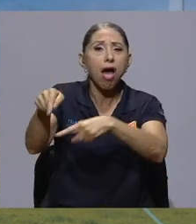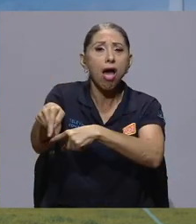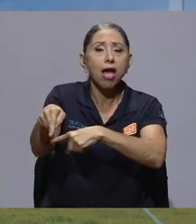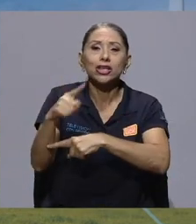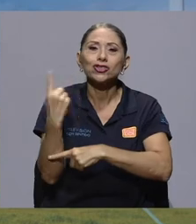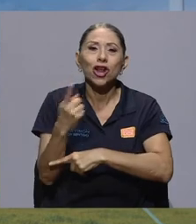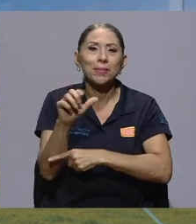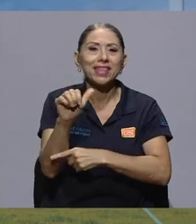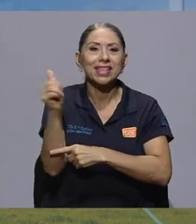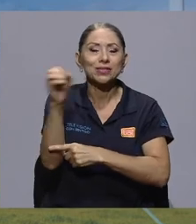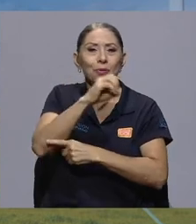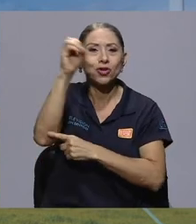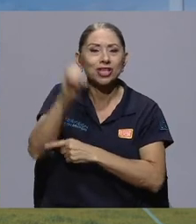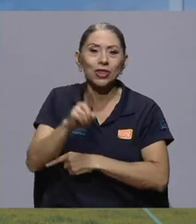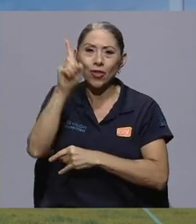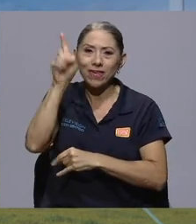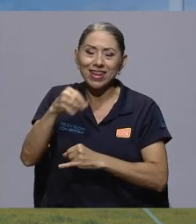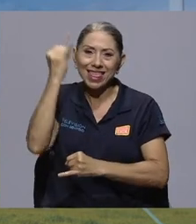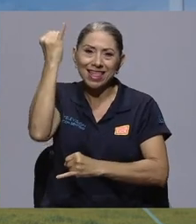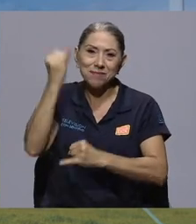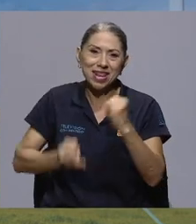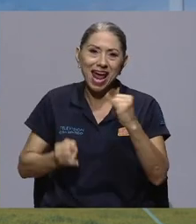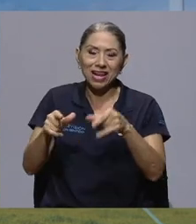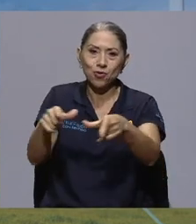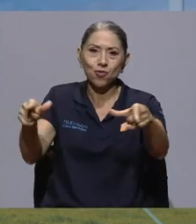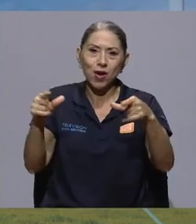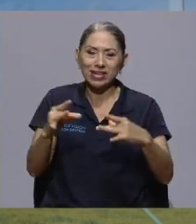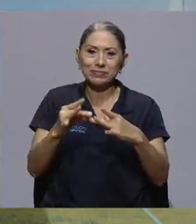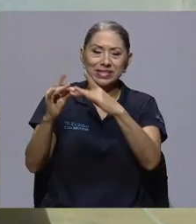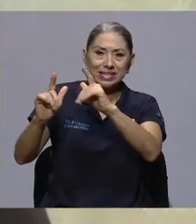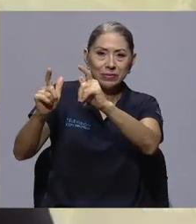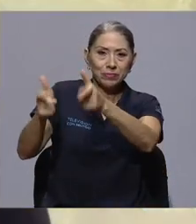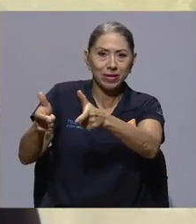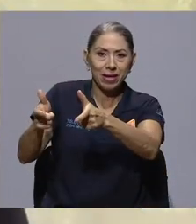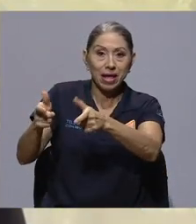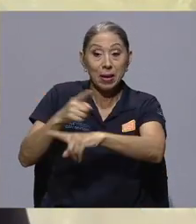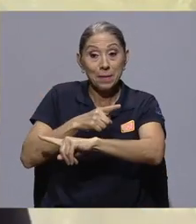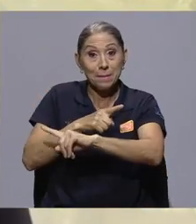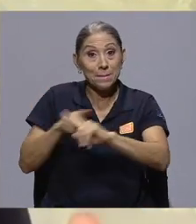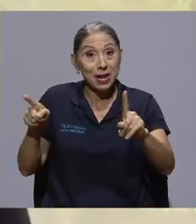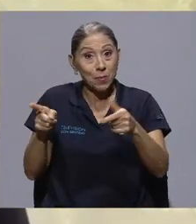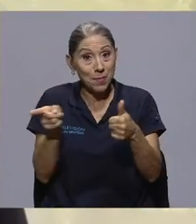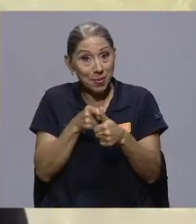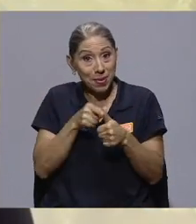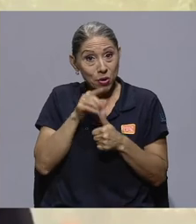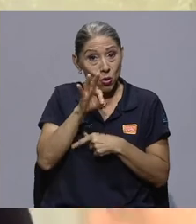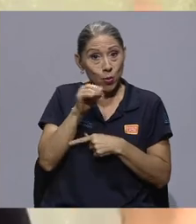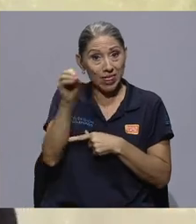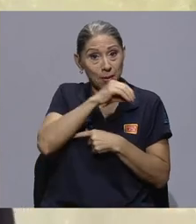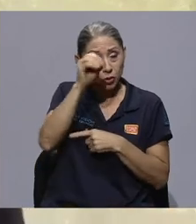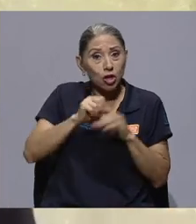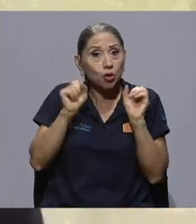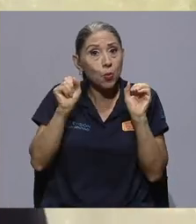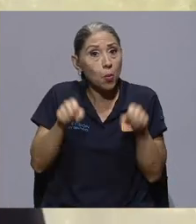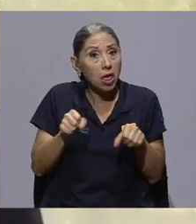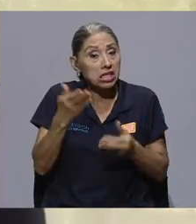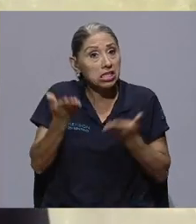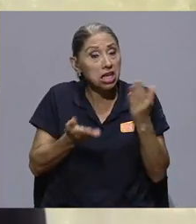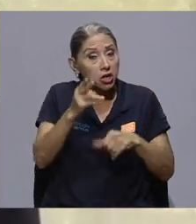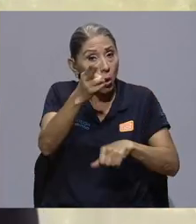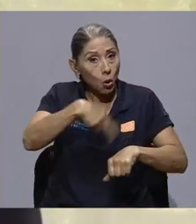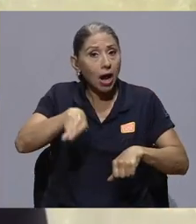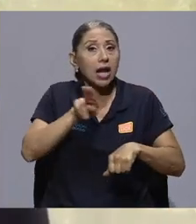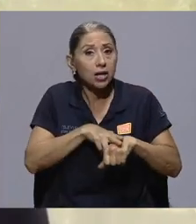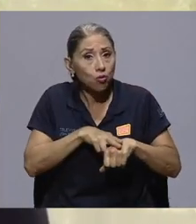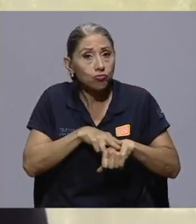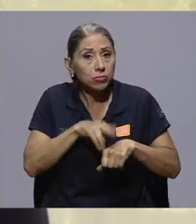generamos debería terminar en un relleno a falta de una transformación, pero el 90% puede ser orgánico que es el 50